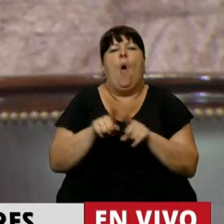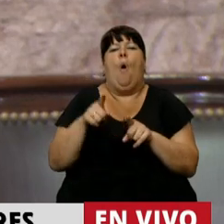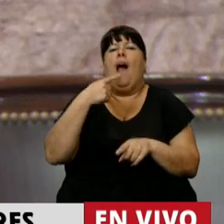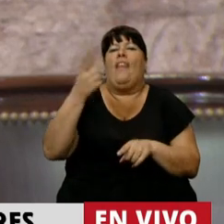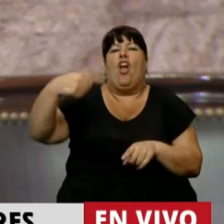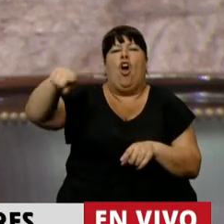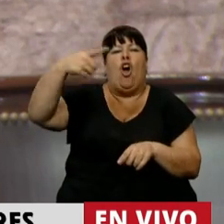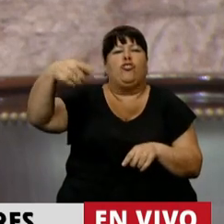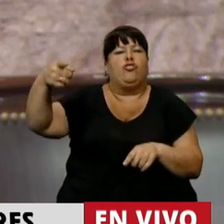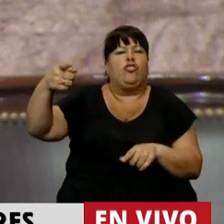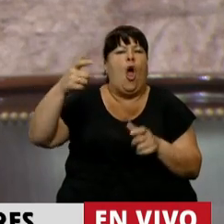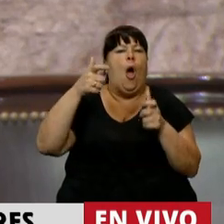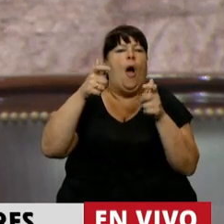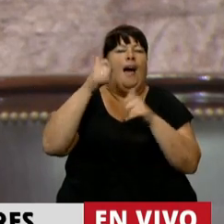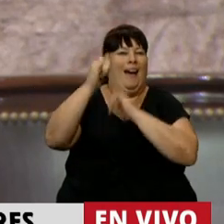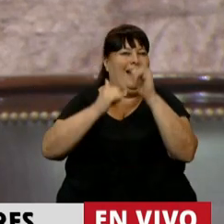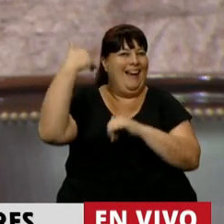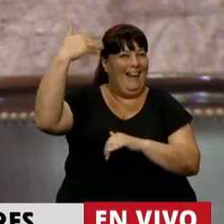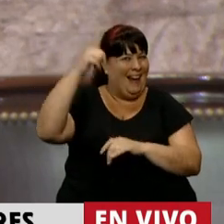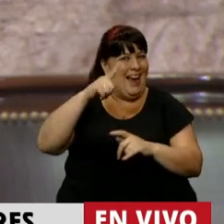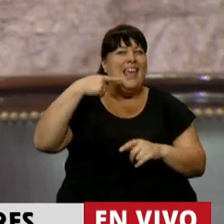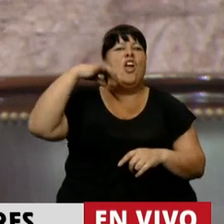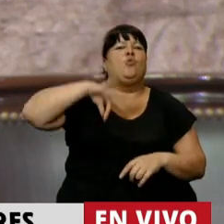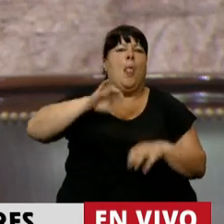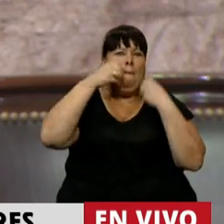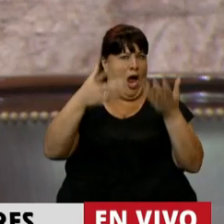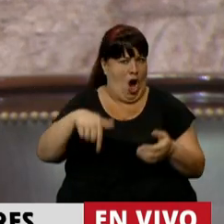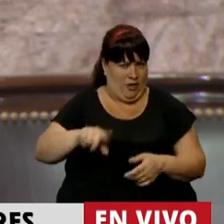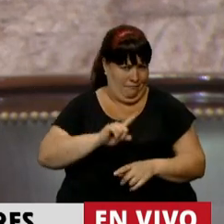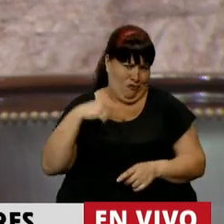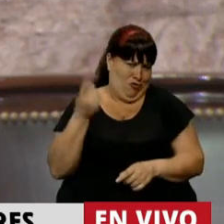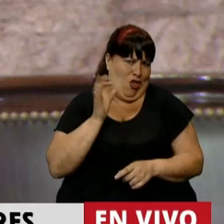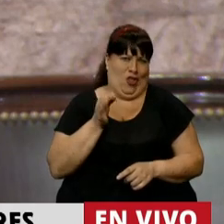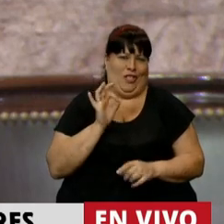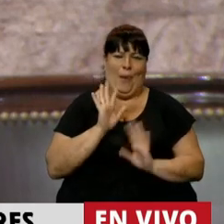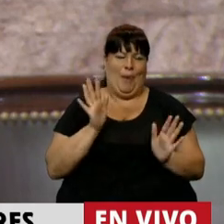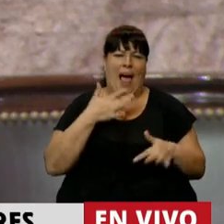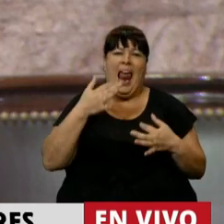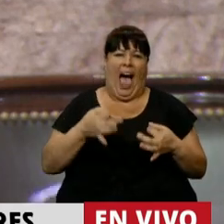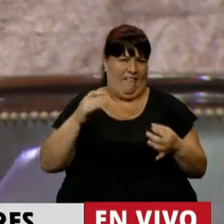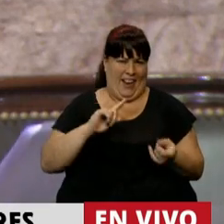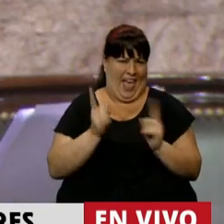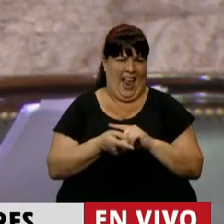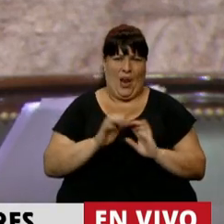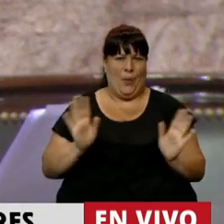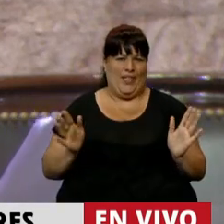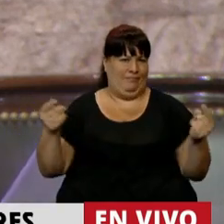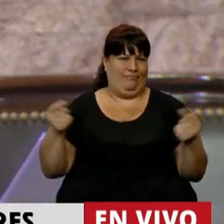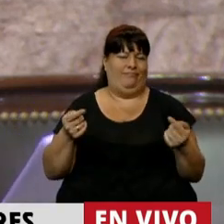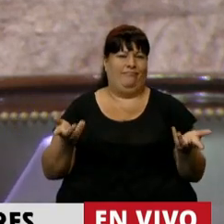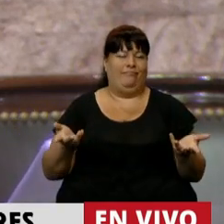dijeron los miembros informantes que este año el salario se recuperó, sabemos que la realidad demuestra lo contrario.